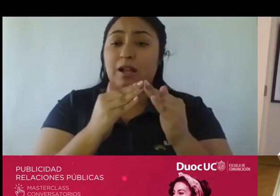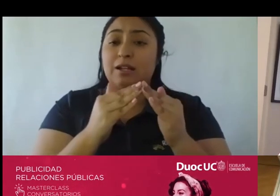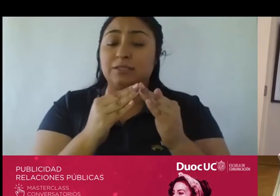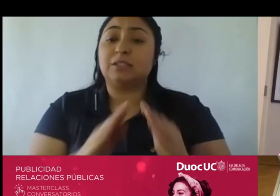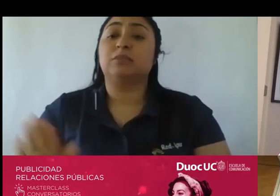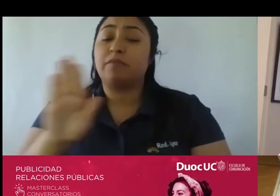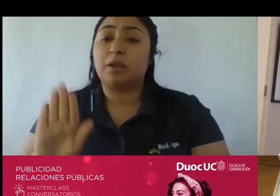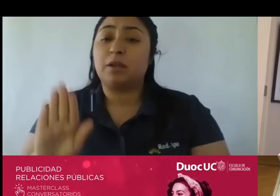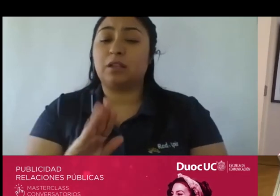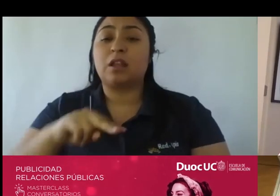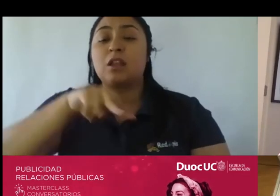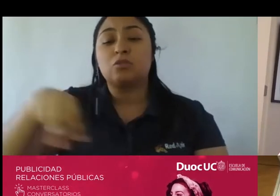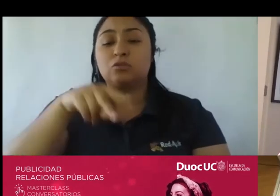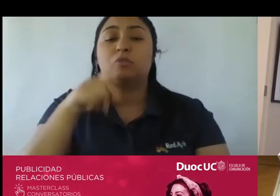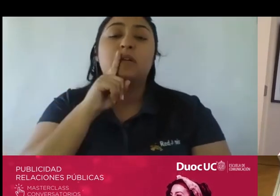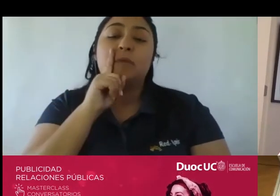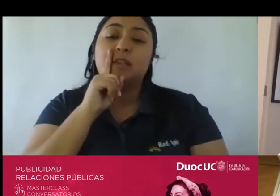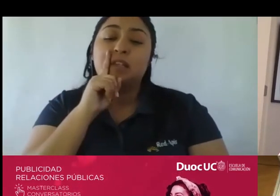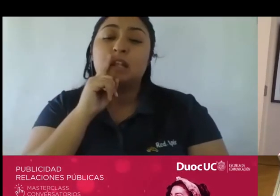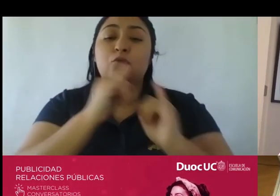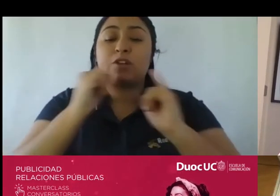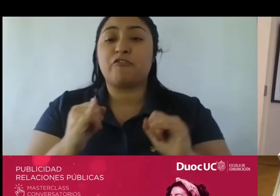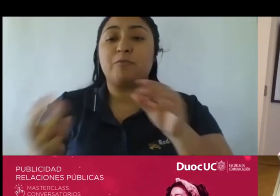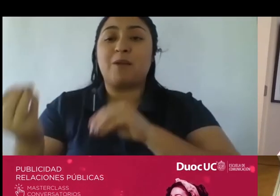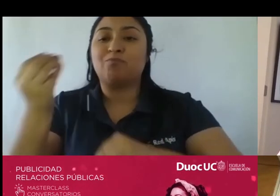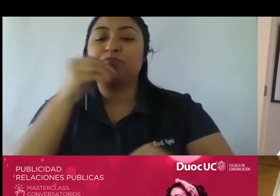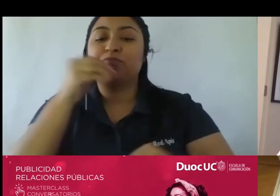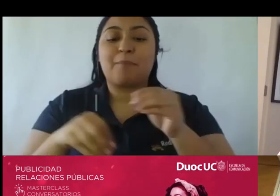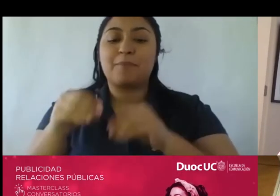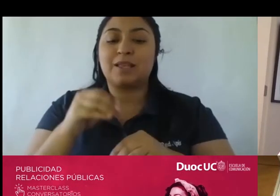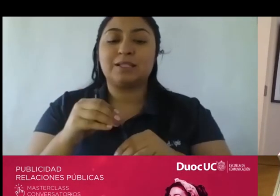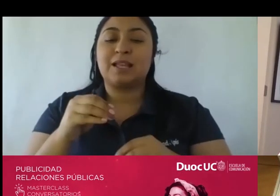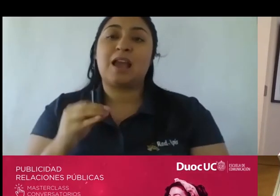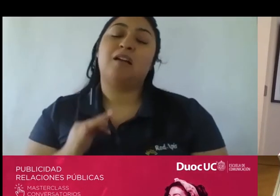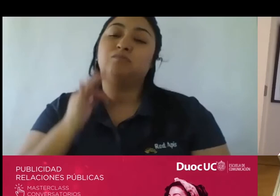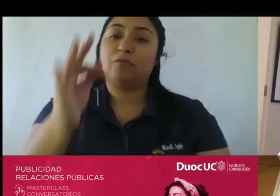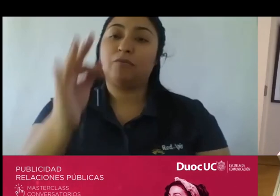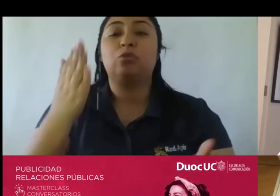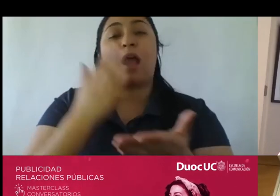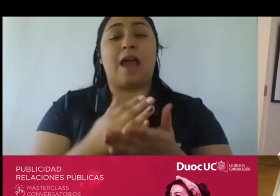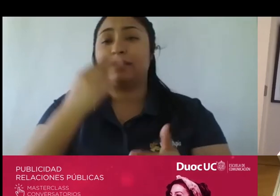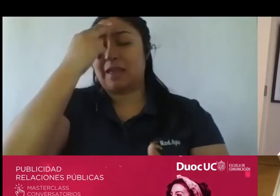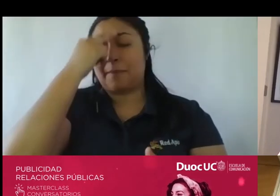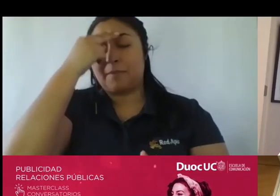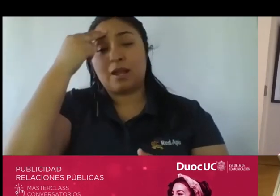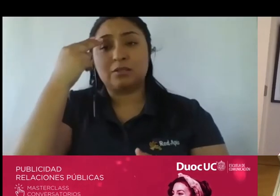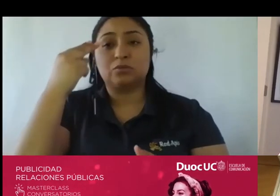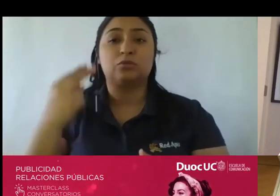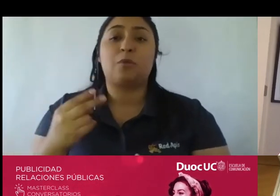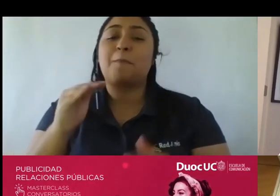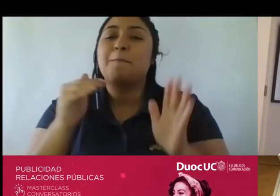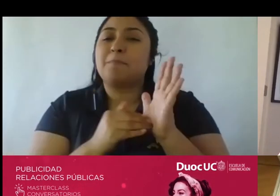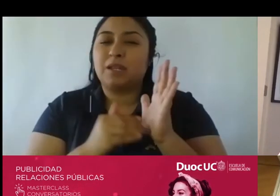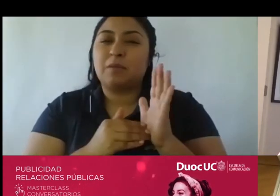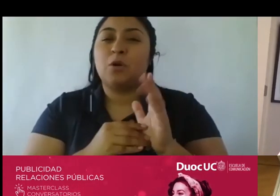seguro una modalidad mixta de aquí para siempre de aquí hasta marzo por lo menos tenemos alguna apertura gente que está yendo a la